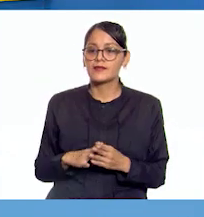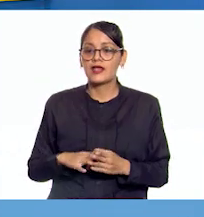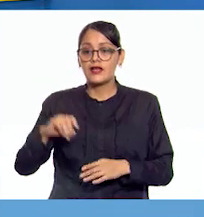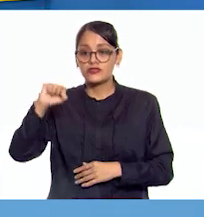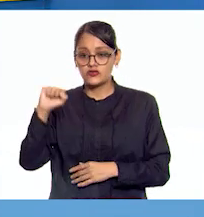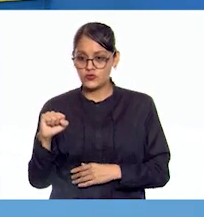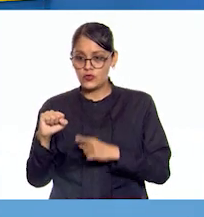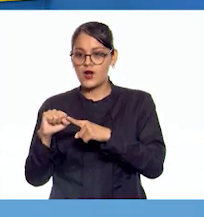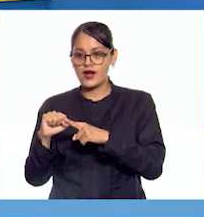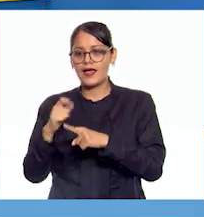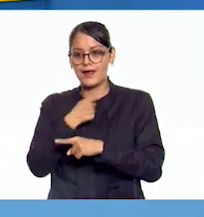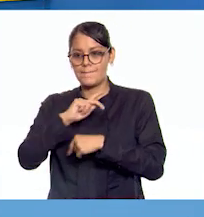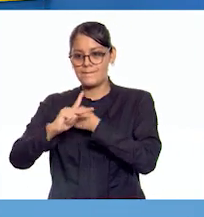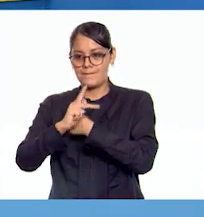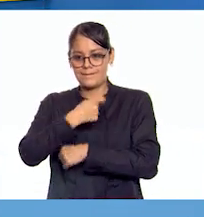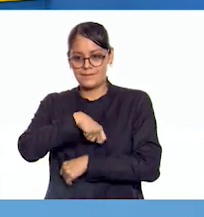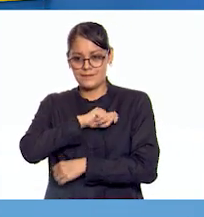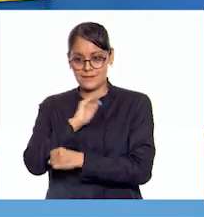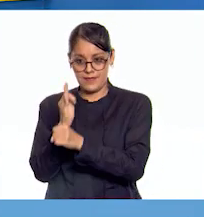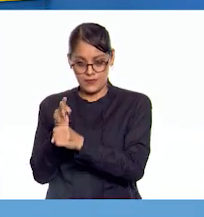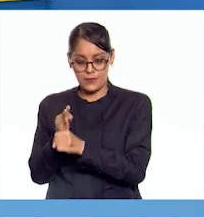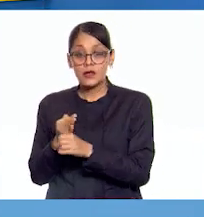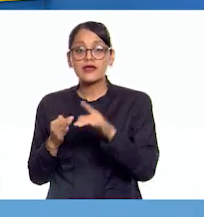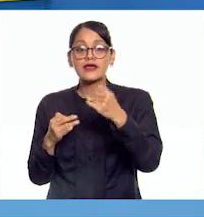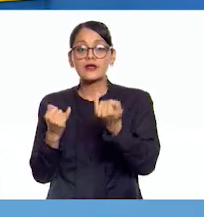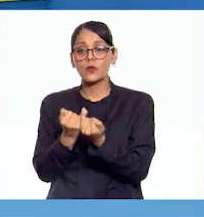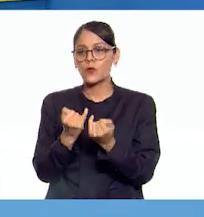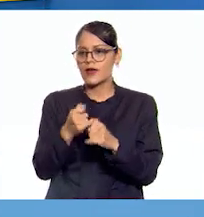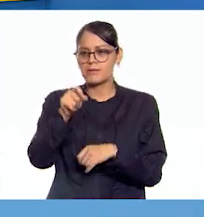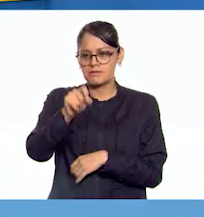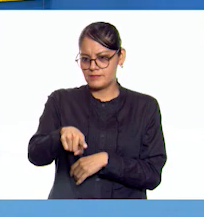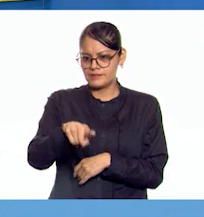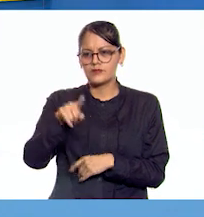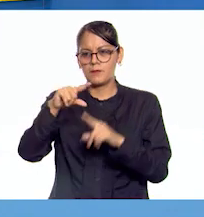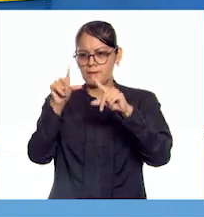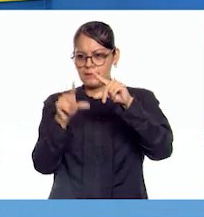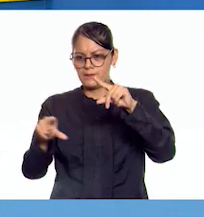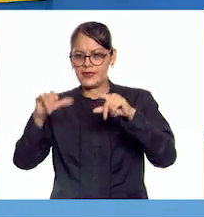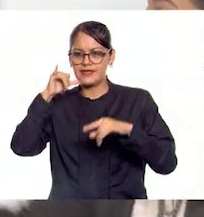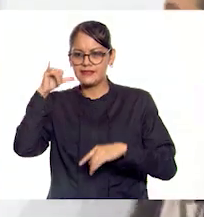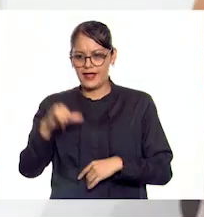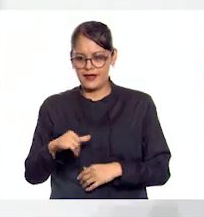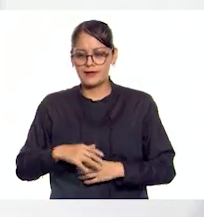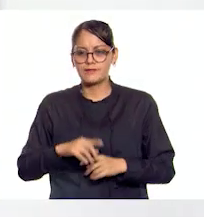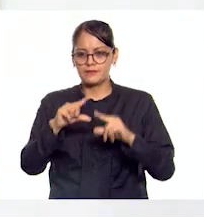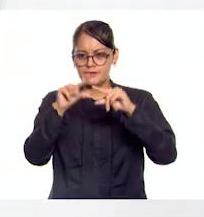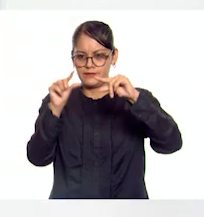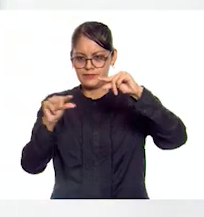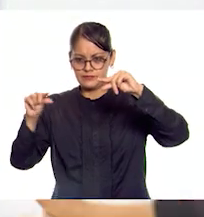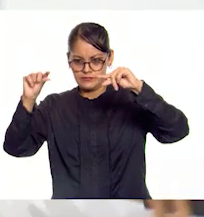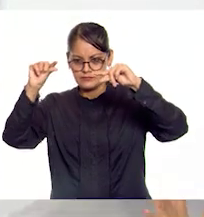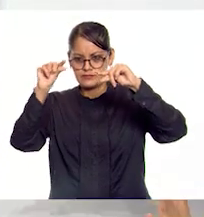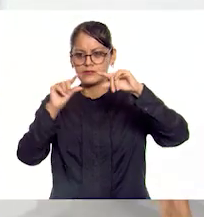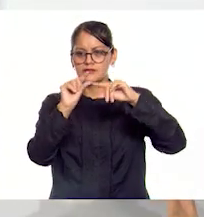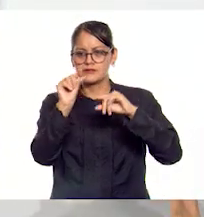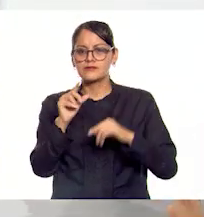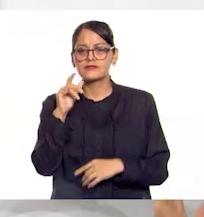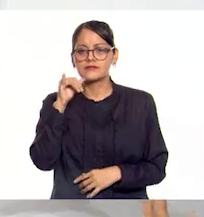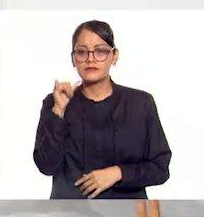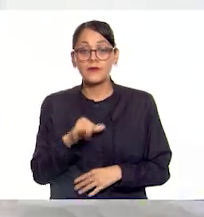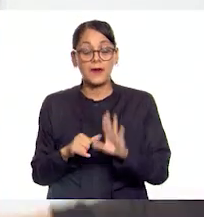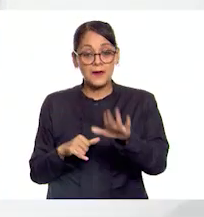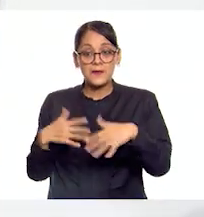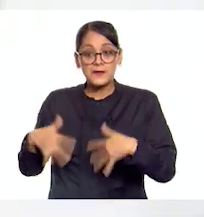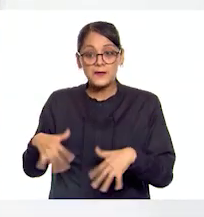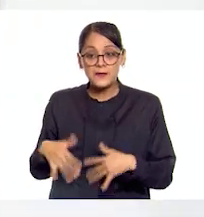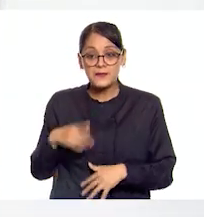actual España y toda la península itálica. Maestra, ya se me anda desmayando mi rompecabezas que ya podía